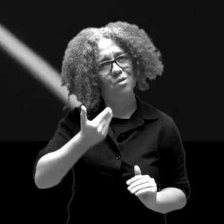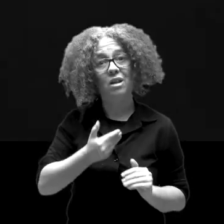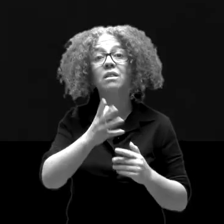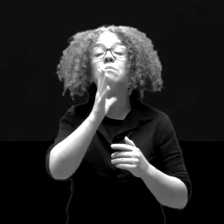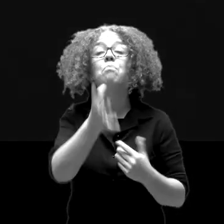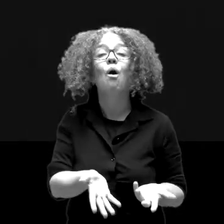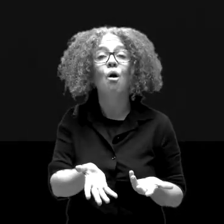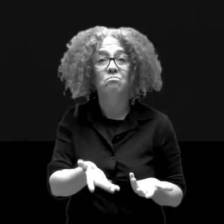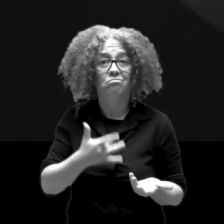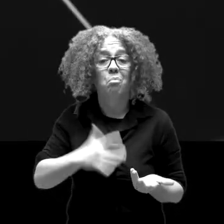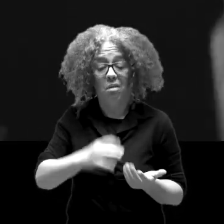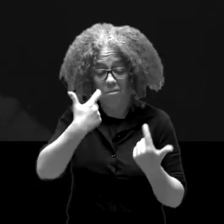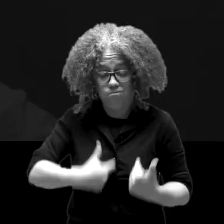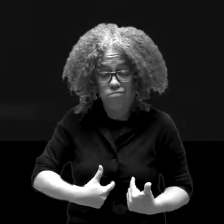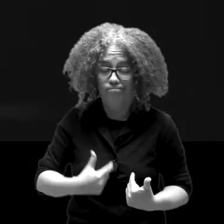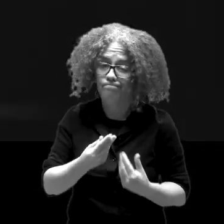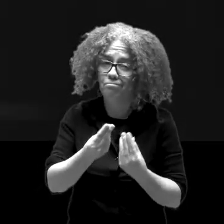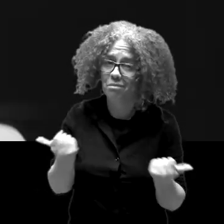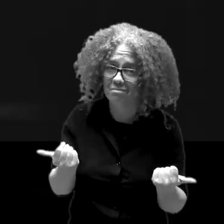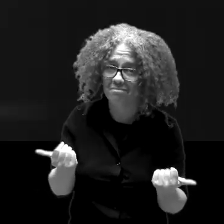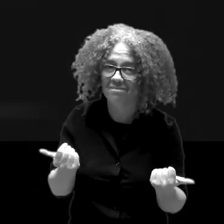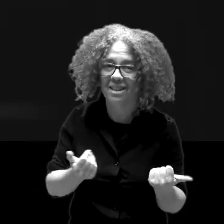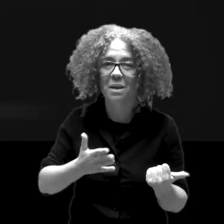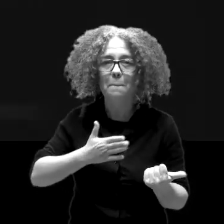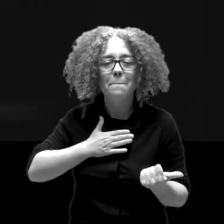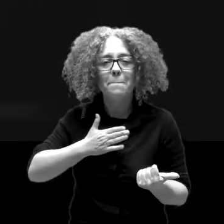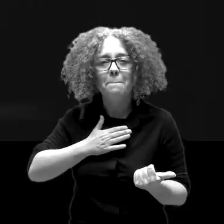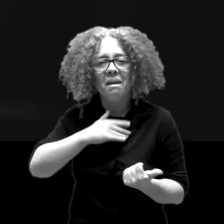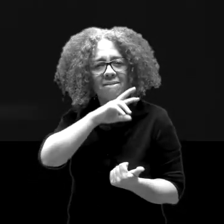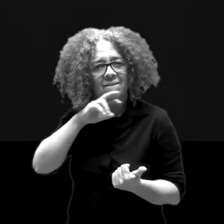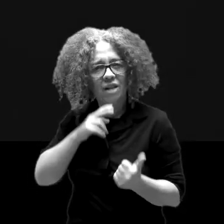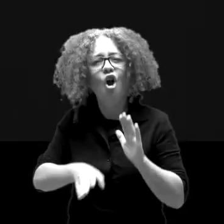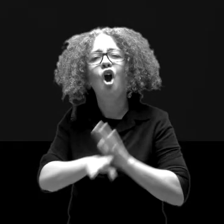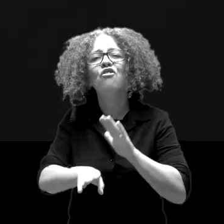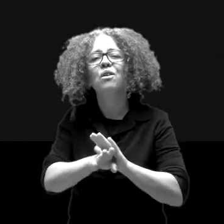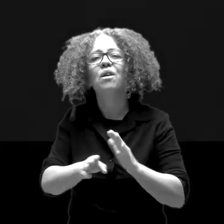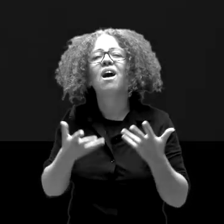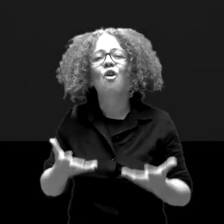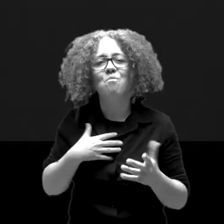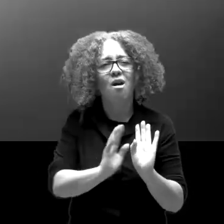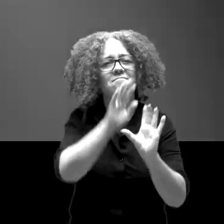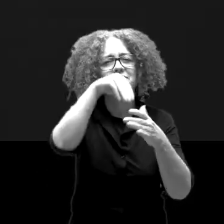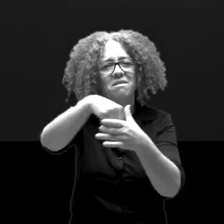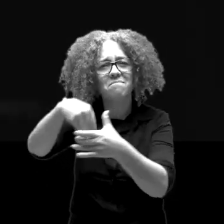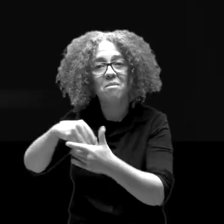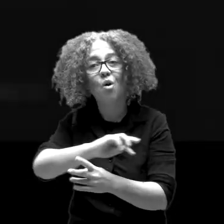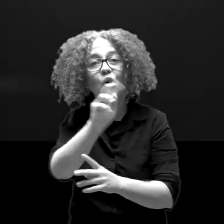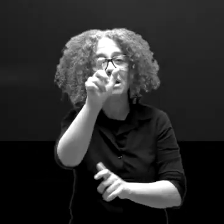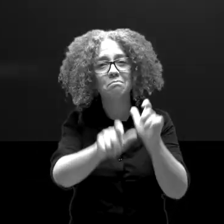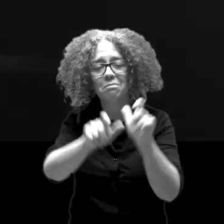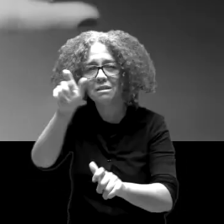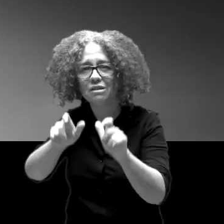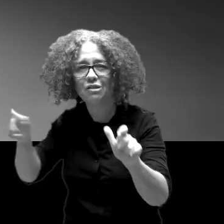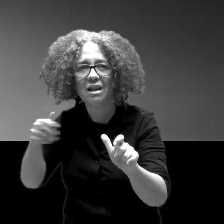aunque un día dejemos de estar aquí, nuestro legado permanecerá, dispuesto a ser recogido por